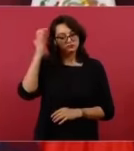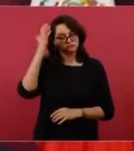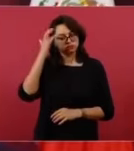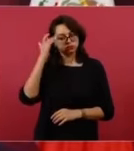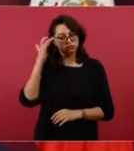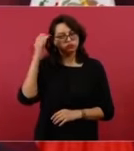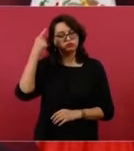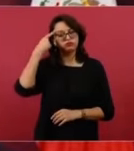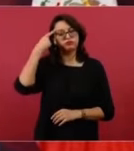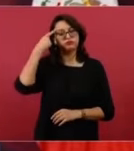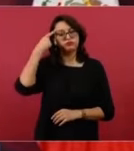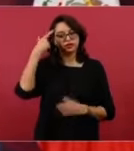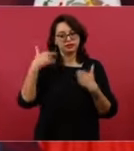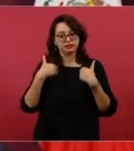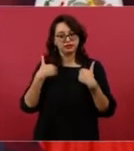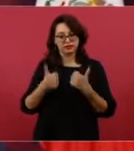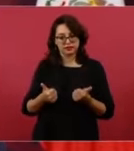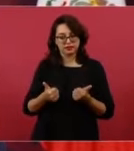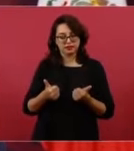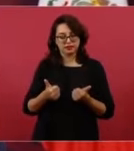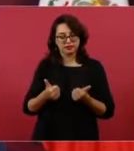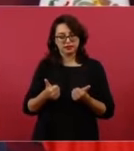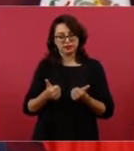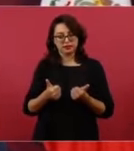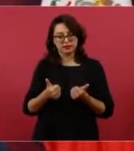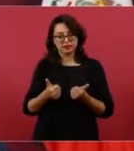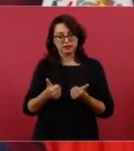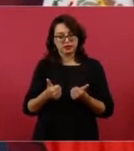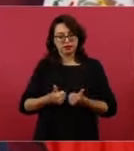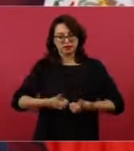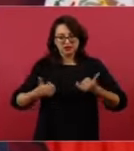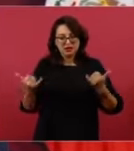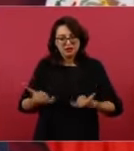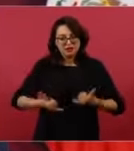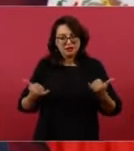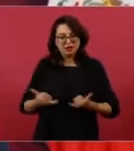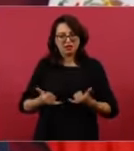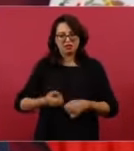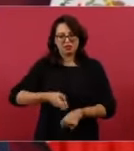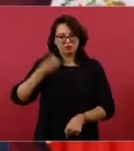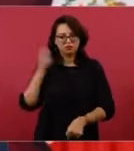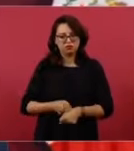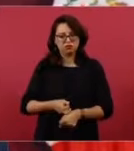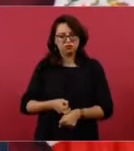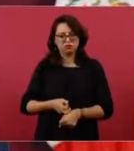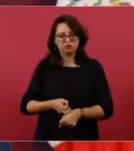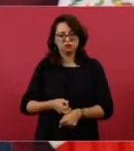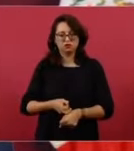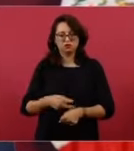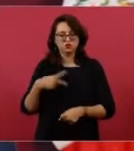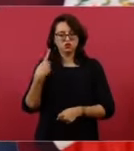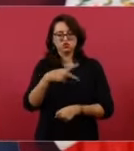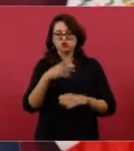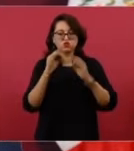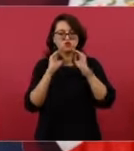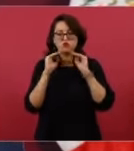aferrarse a una